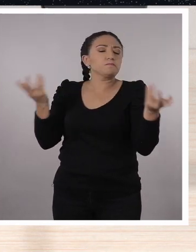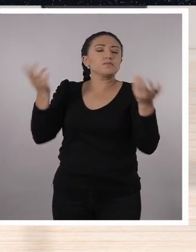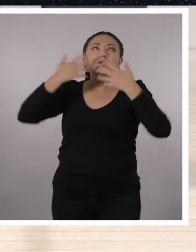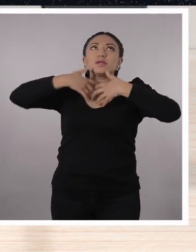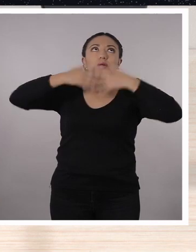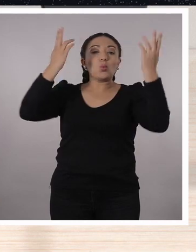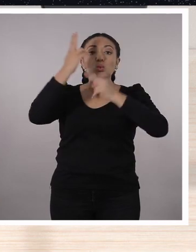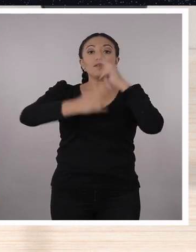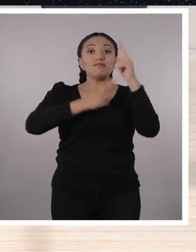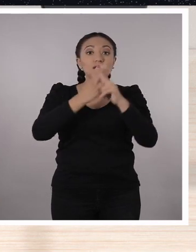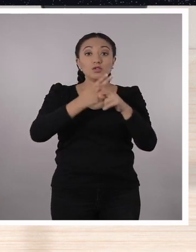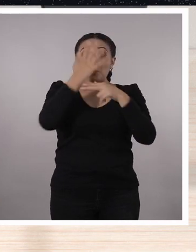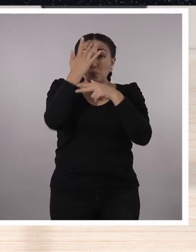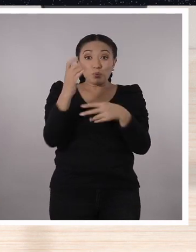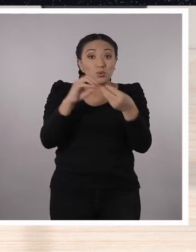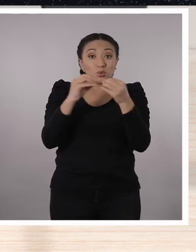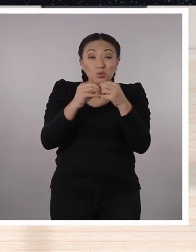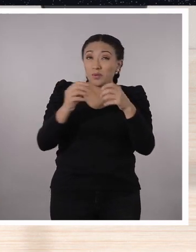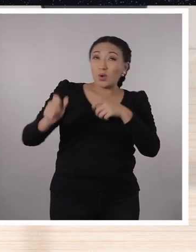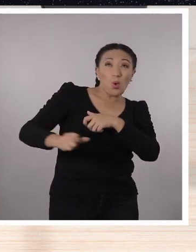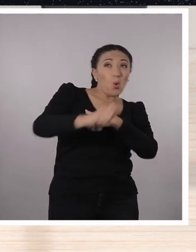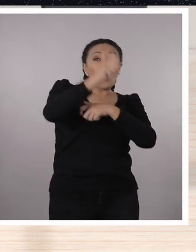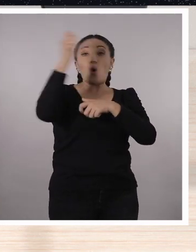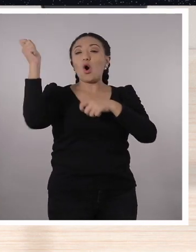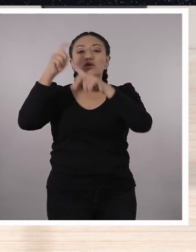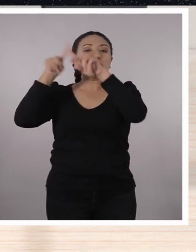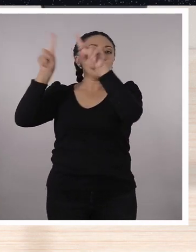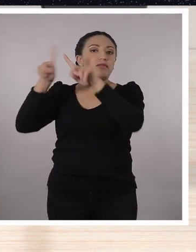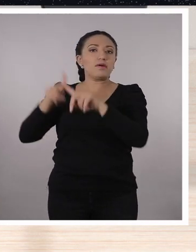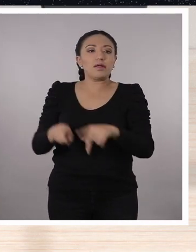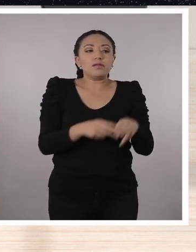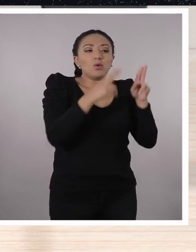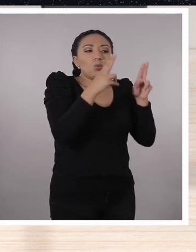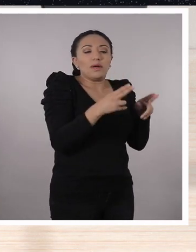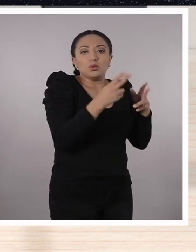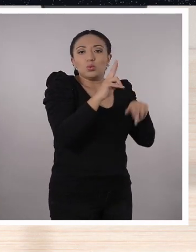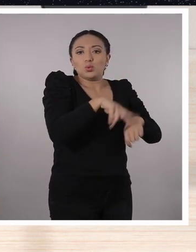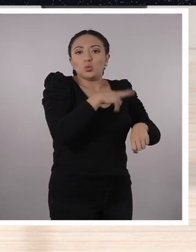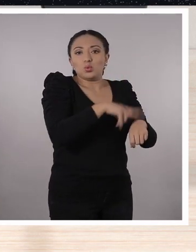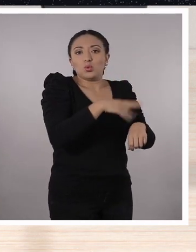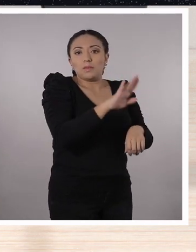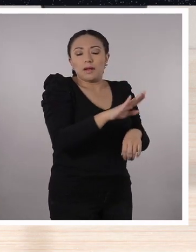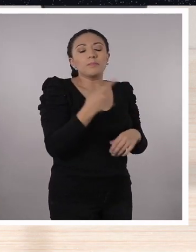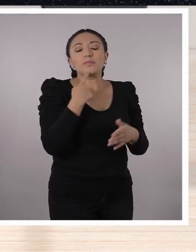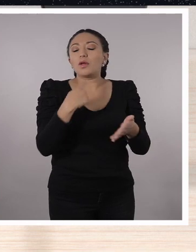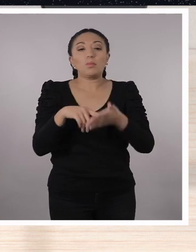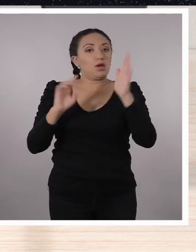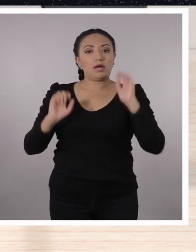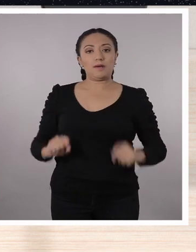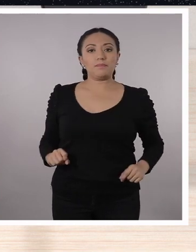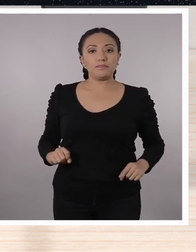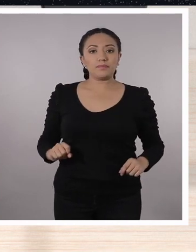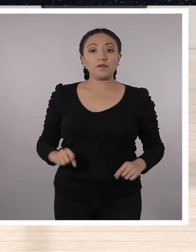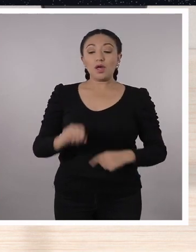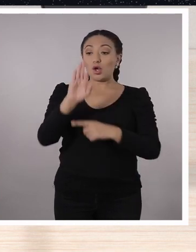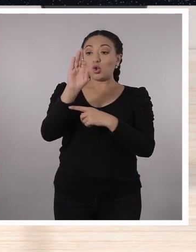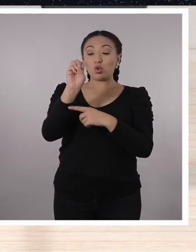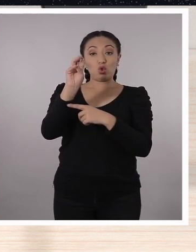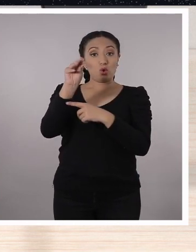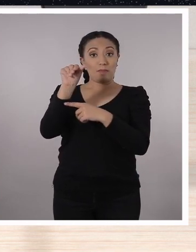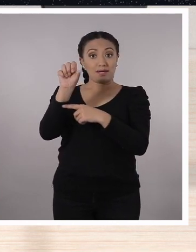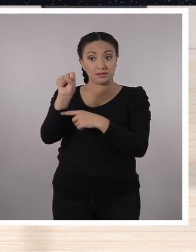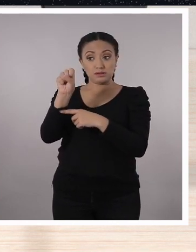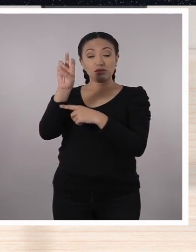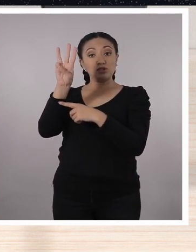fenómenos del universo. ¿Por qué? Porque están en otra escala muy distinta a la escala humana. Por ejemplo, cuando Thomas Young